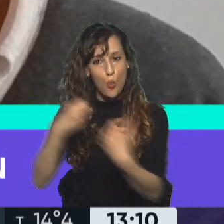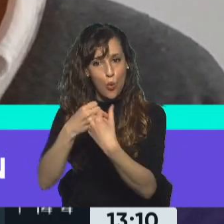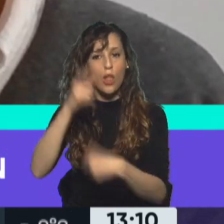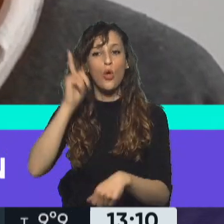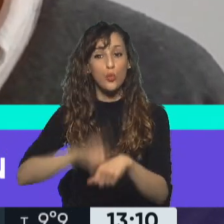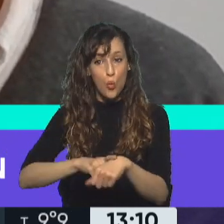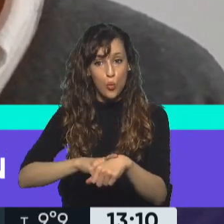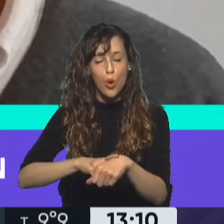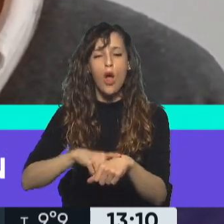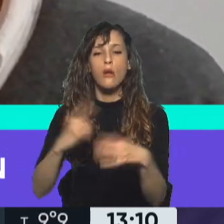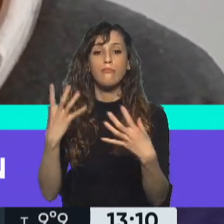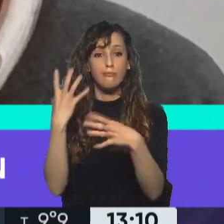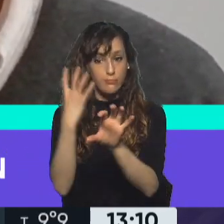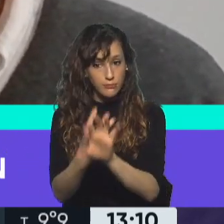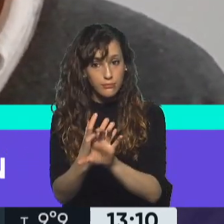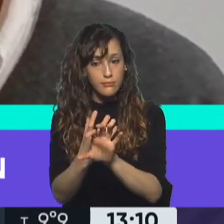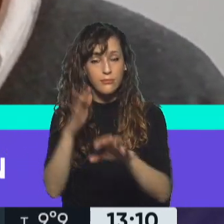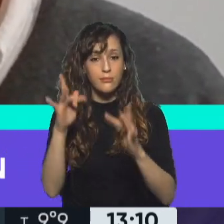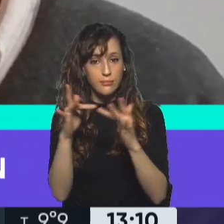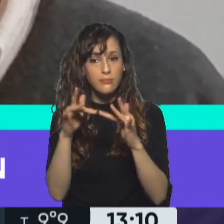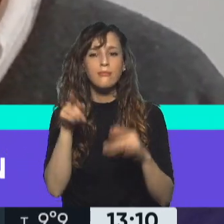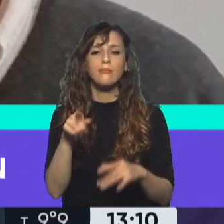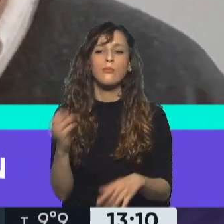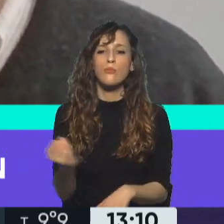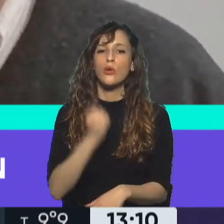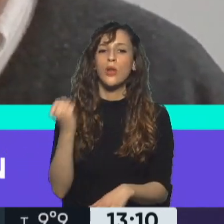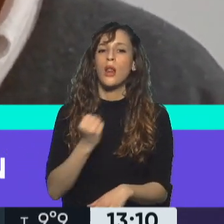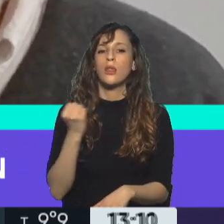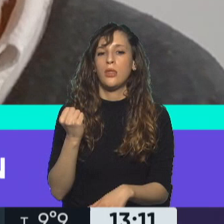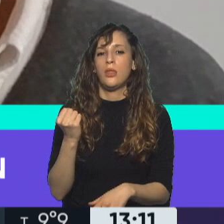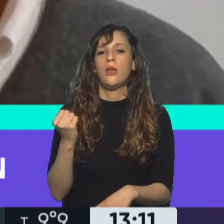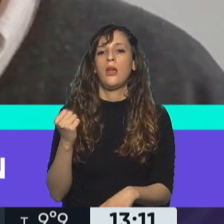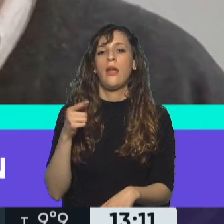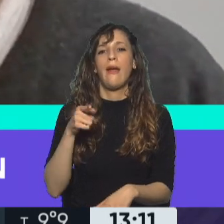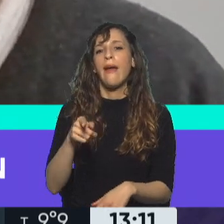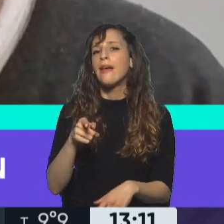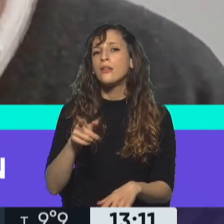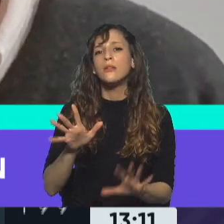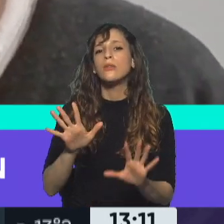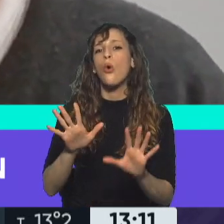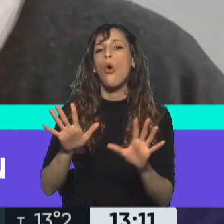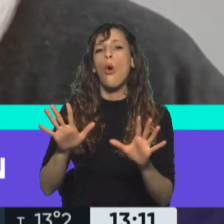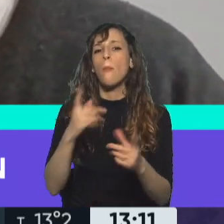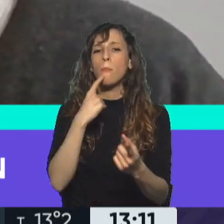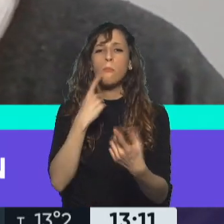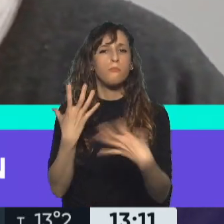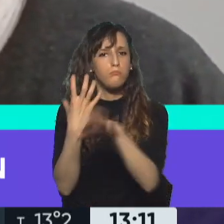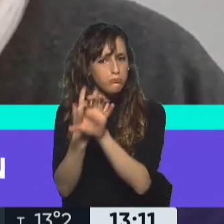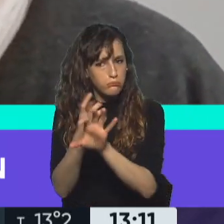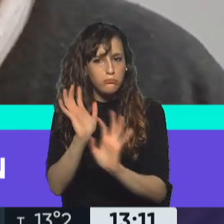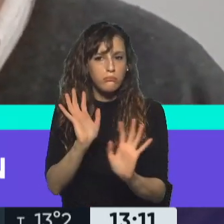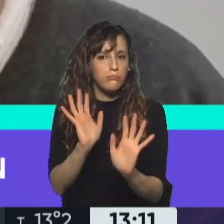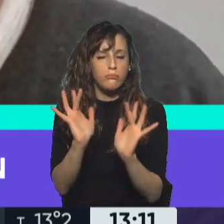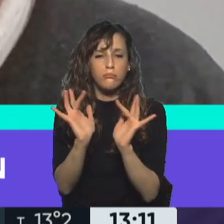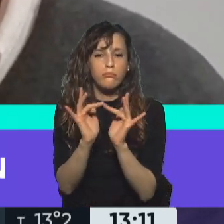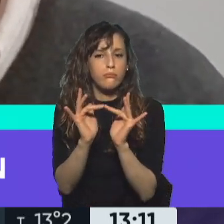de telemedicina que, ver o vale la pena recalcar que es absolutamente anónima, segura, gratuita.